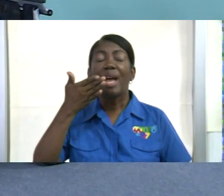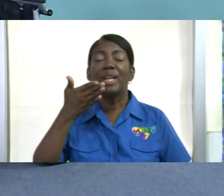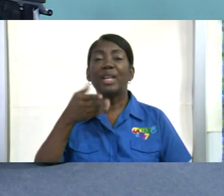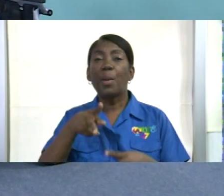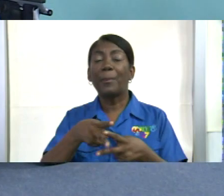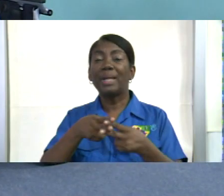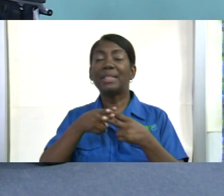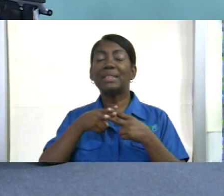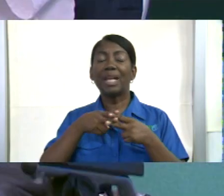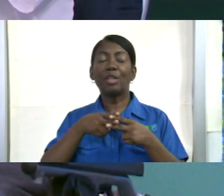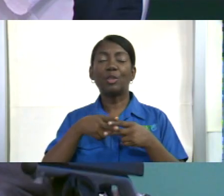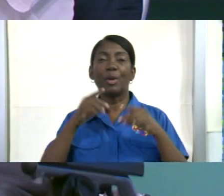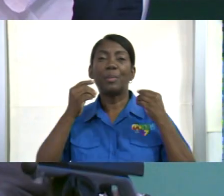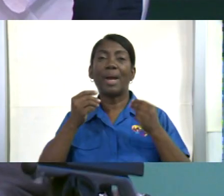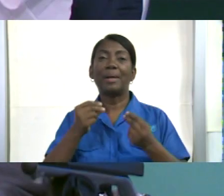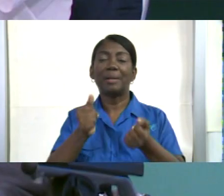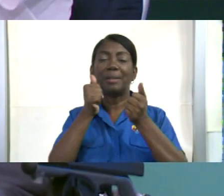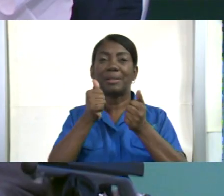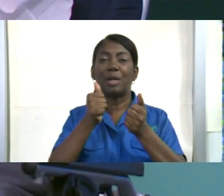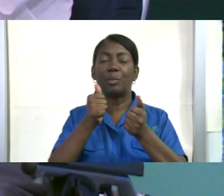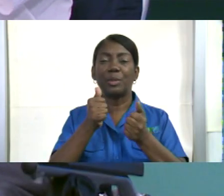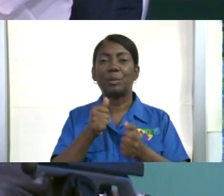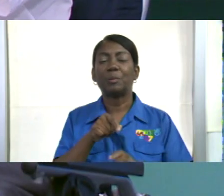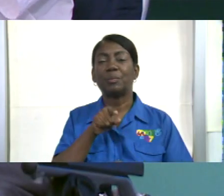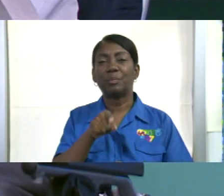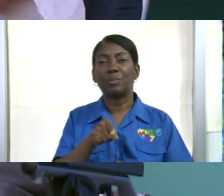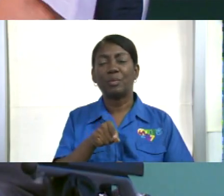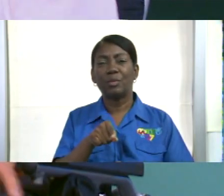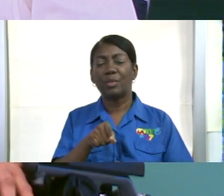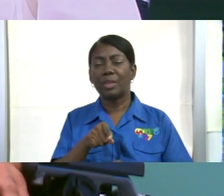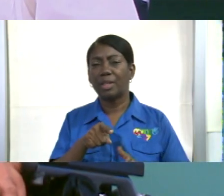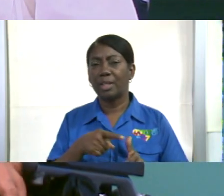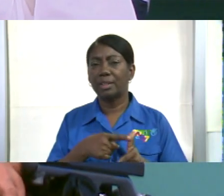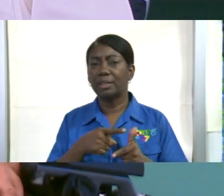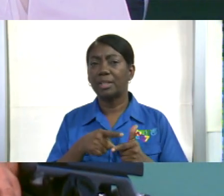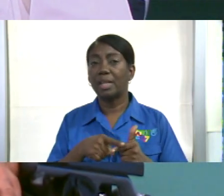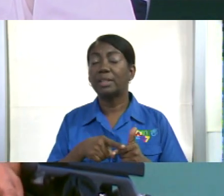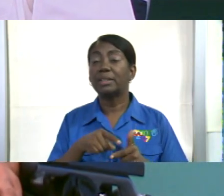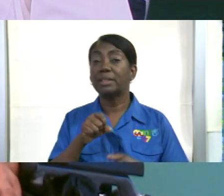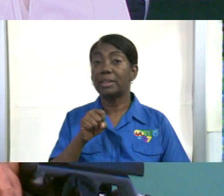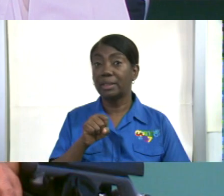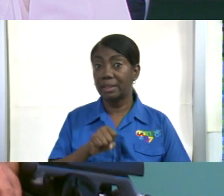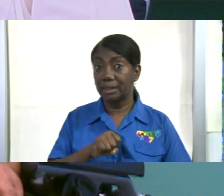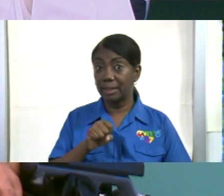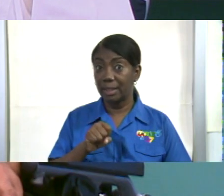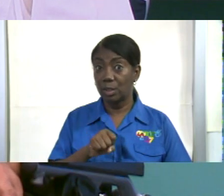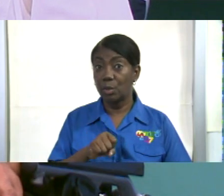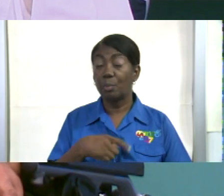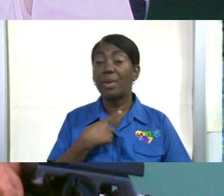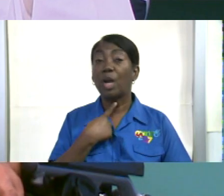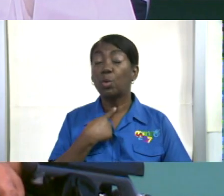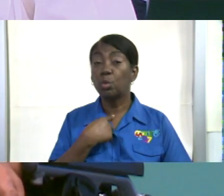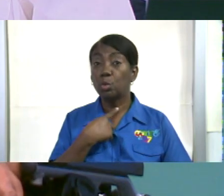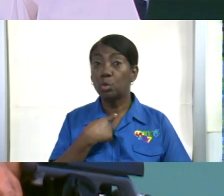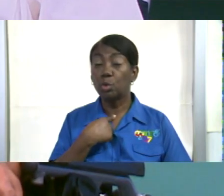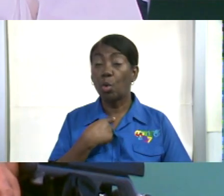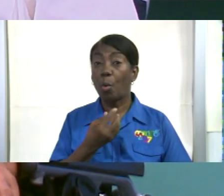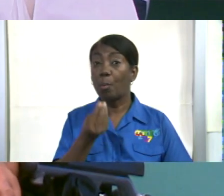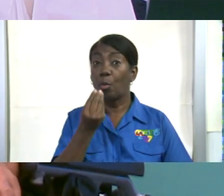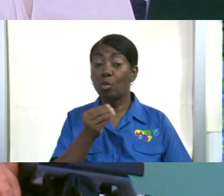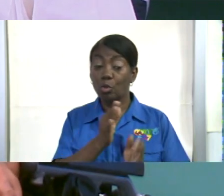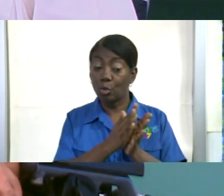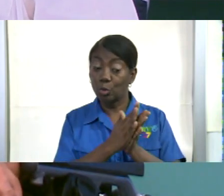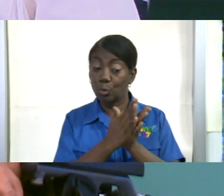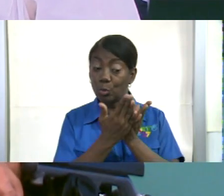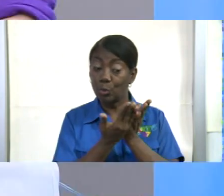Así es que... Estoy leyendo tu libro. Ah, sí. Me ha gustado mucho. Le gustó mi libro, más